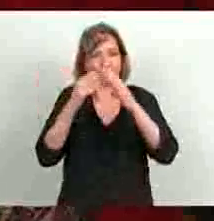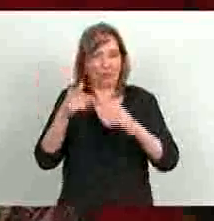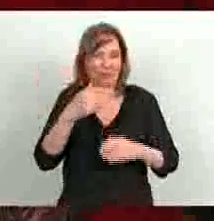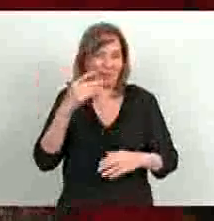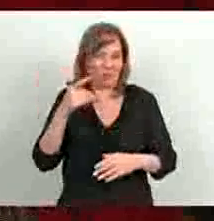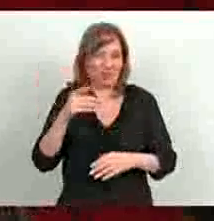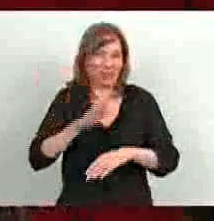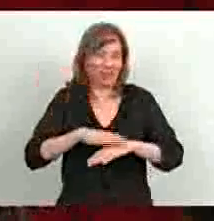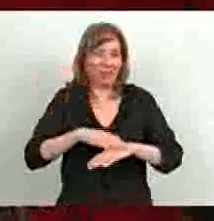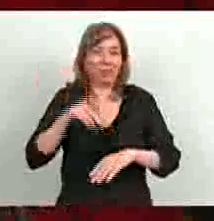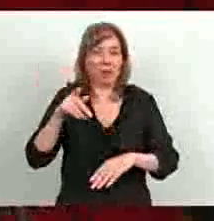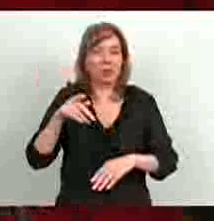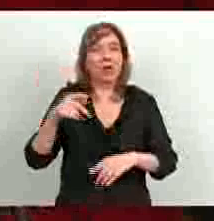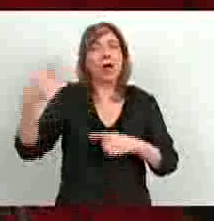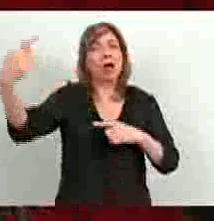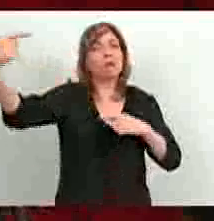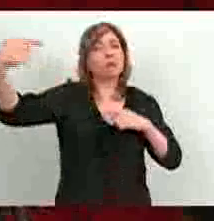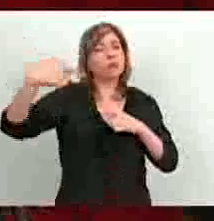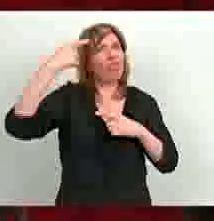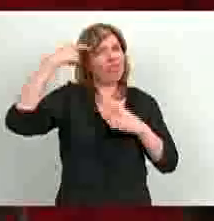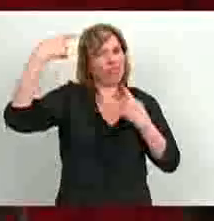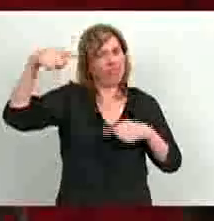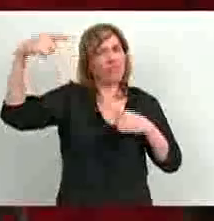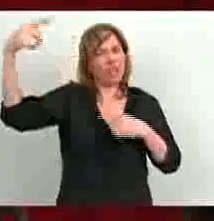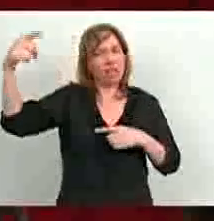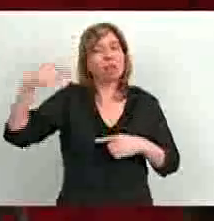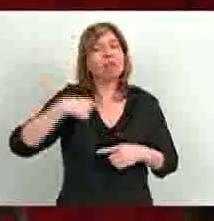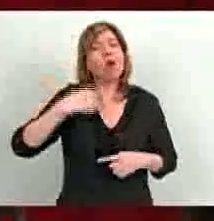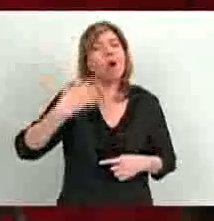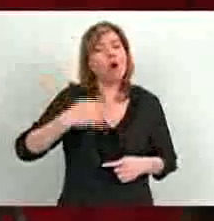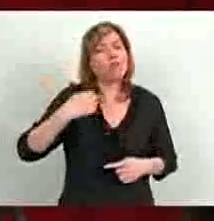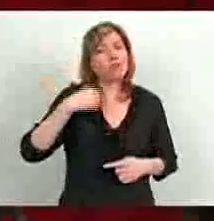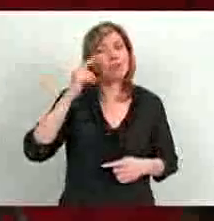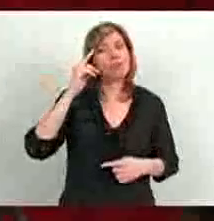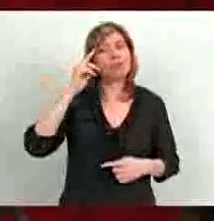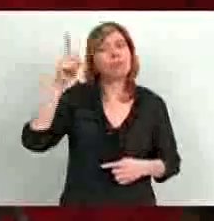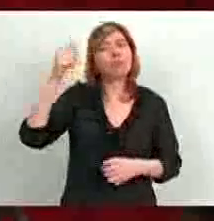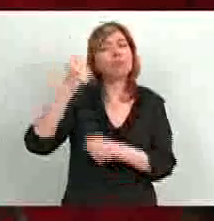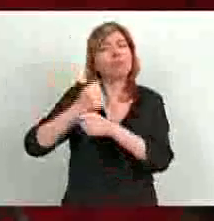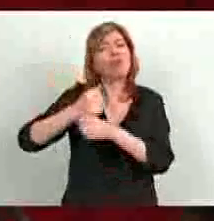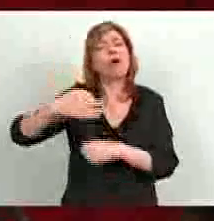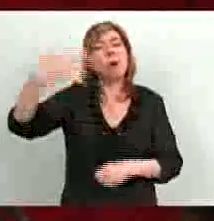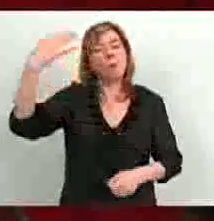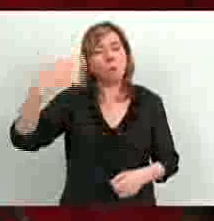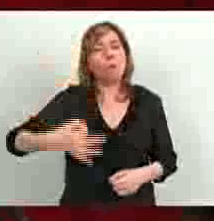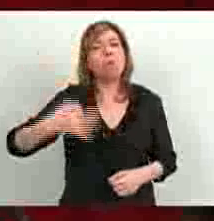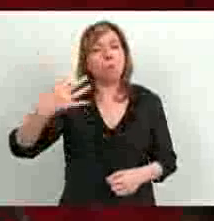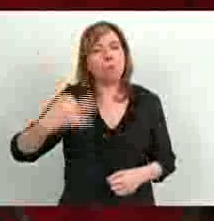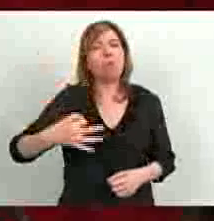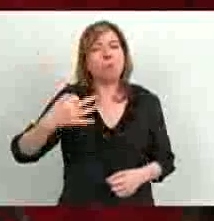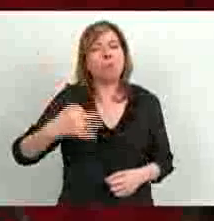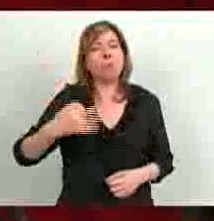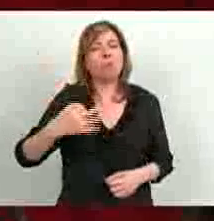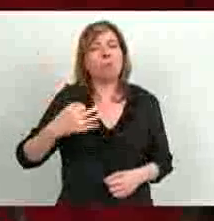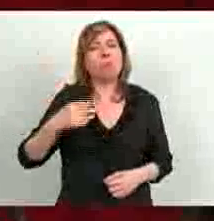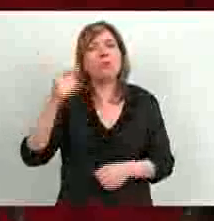en mis antípodas ideológicas, debo reconocerle que hizo una tarea en materia de